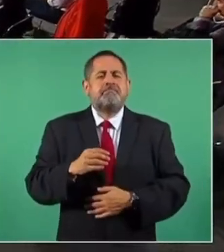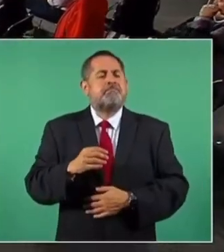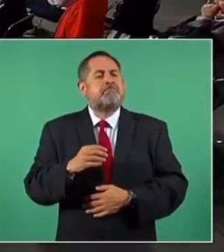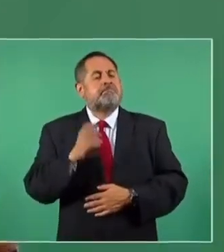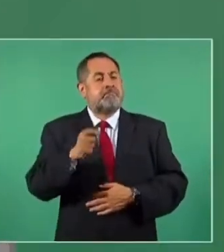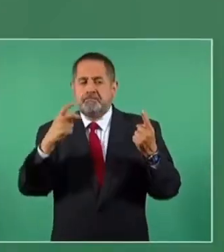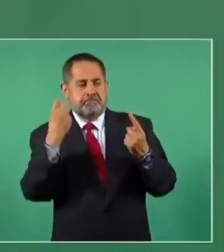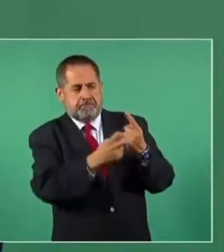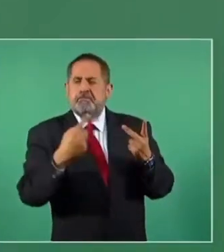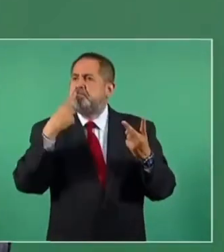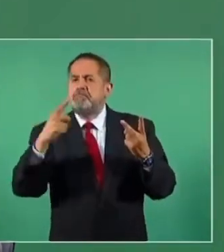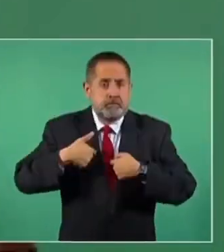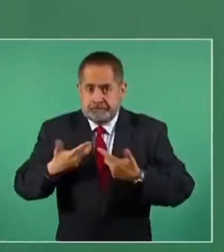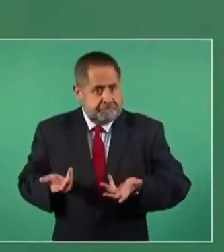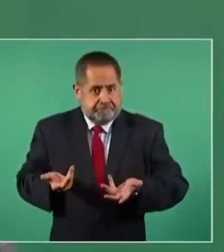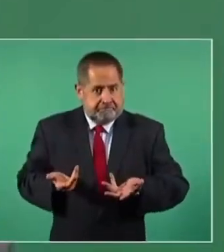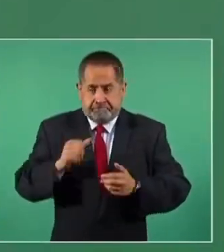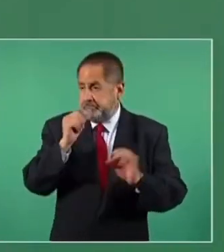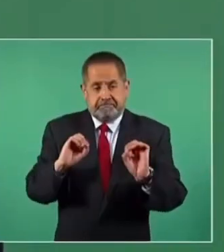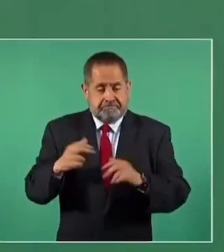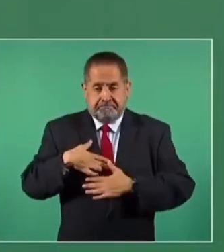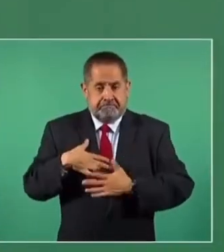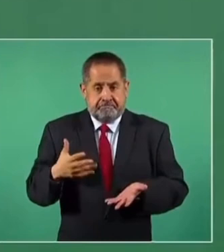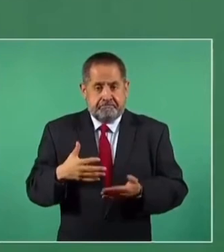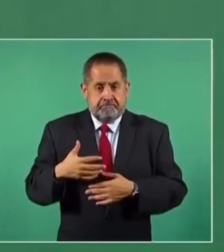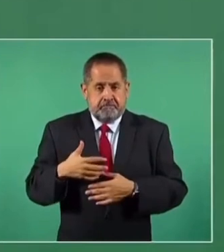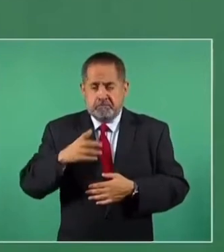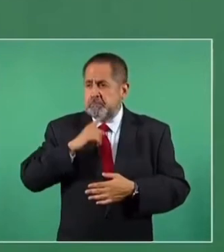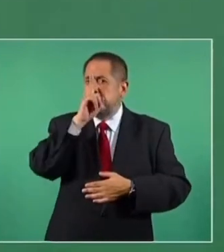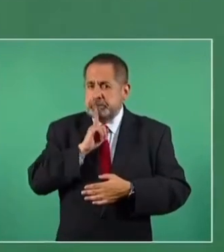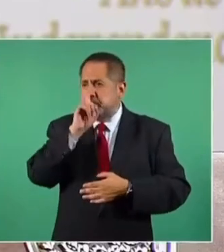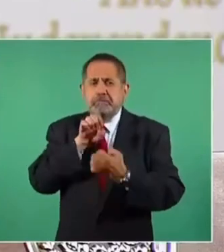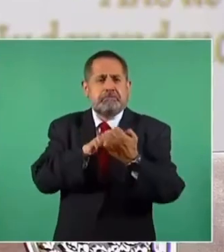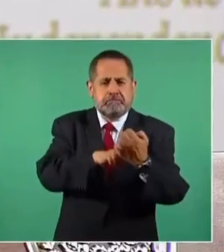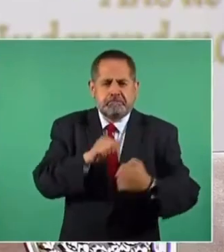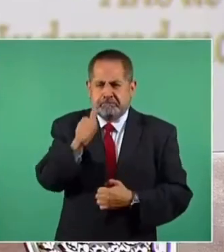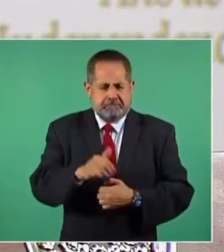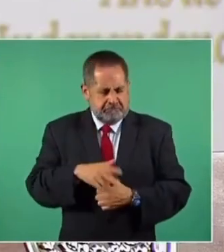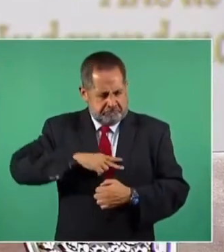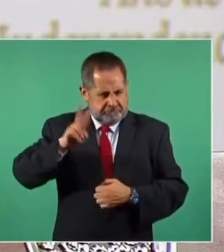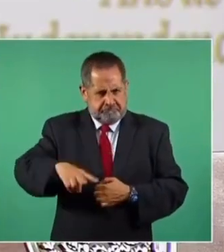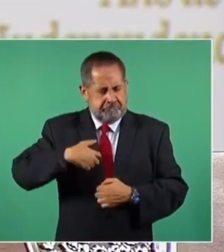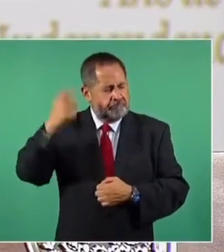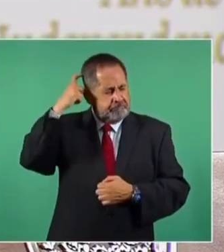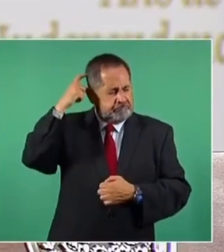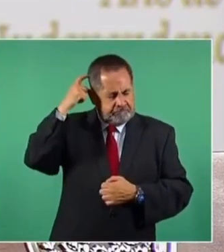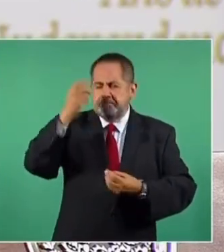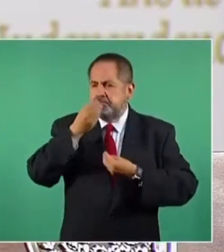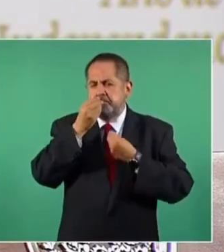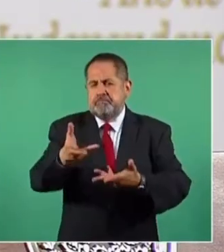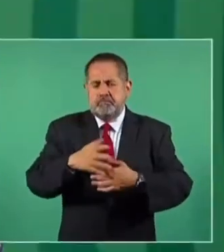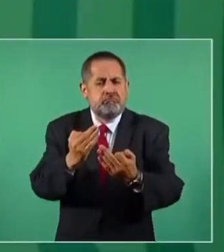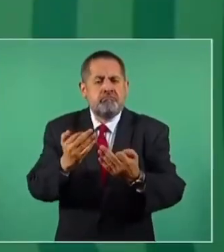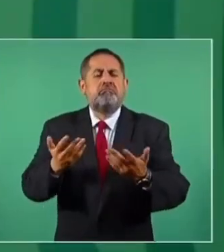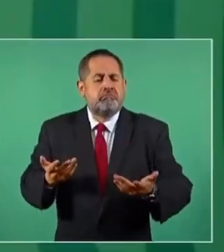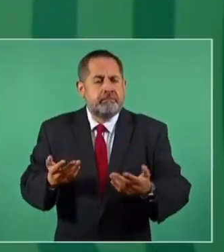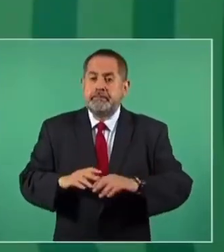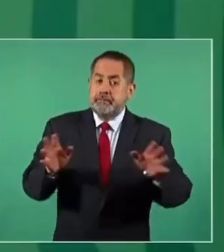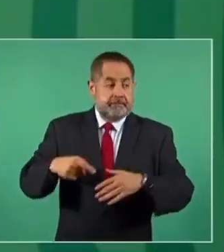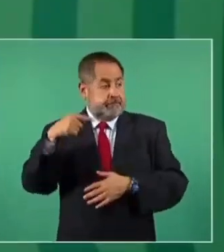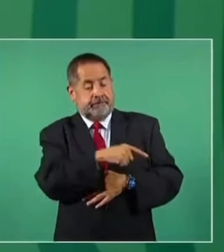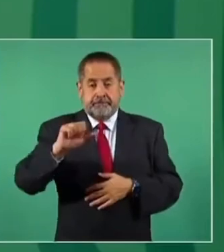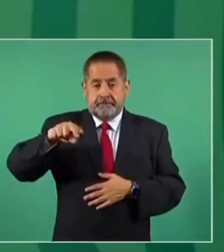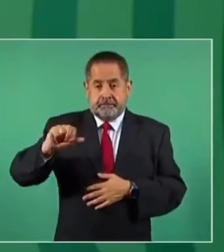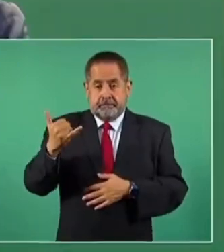juntaron estas denuncias. No nosotros, yo no estoy acostumbrado a decir mentiras. Yo tengo otros datos. doy la cara. Se le hizo